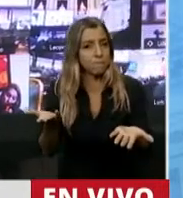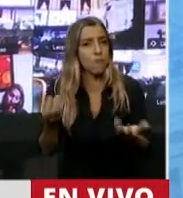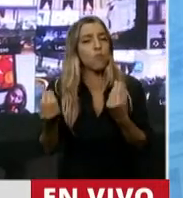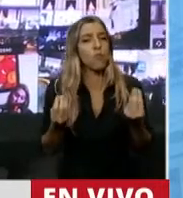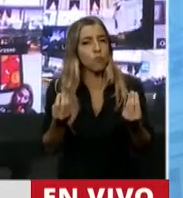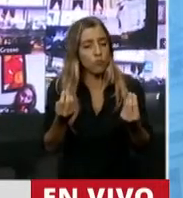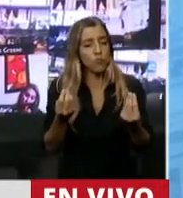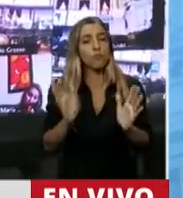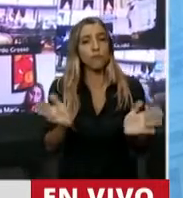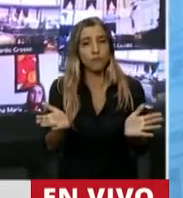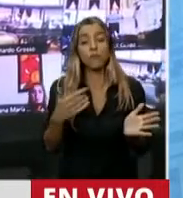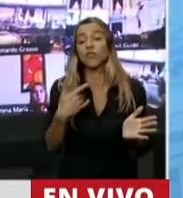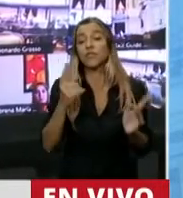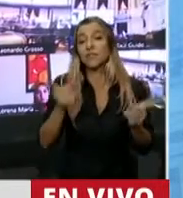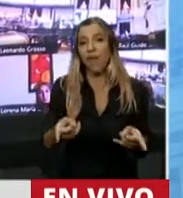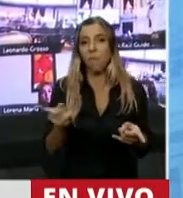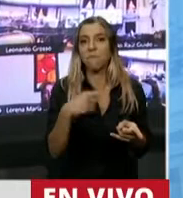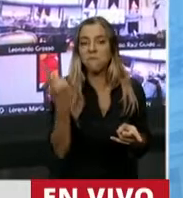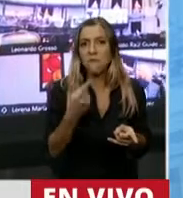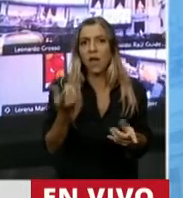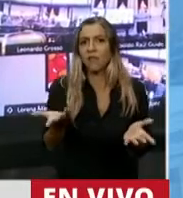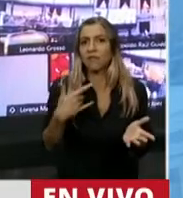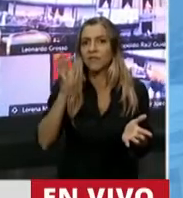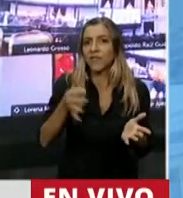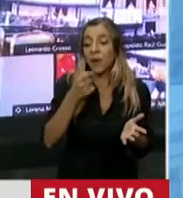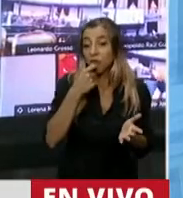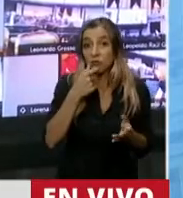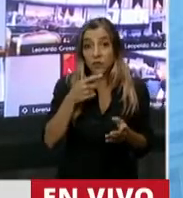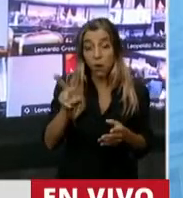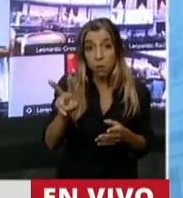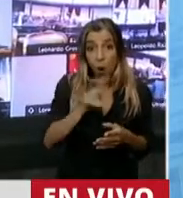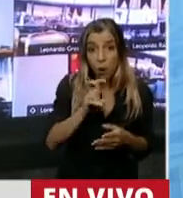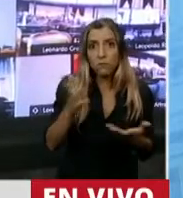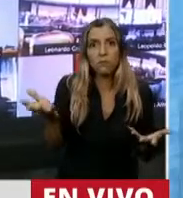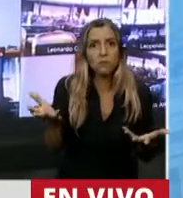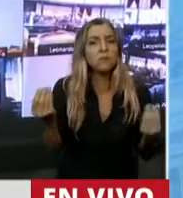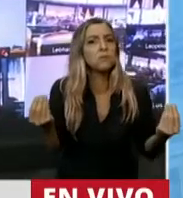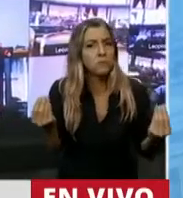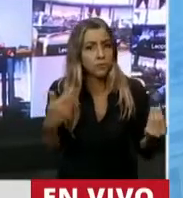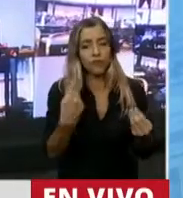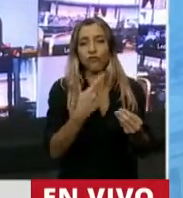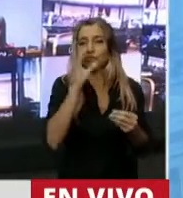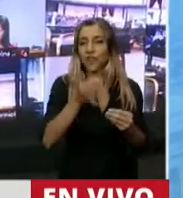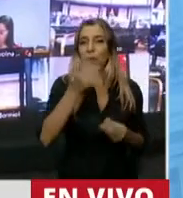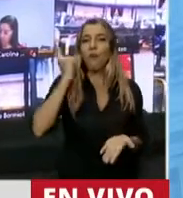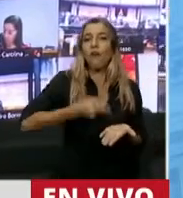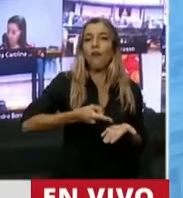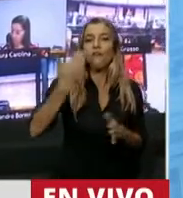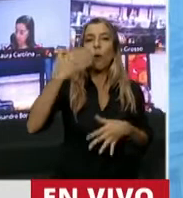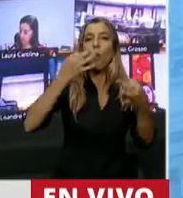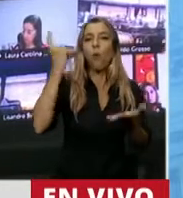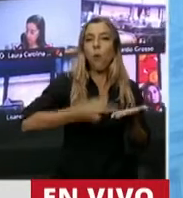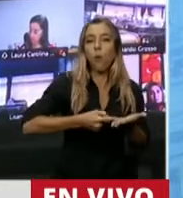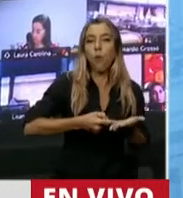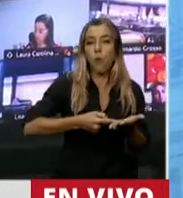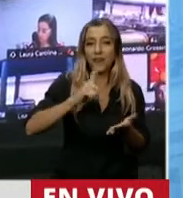Es confiscatorio, básicamente porque si uno toma como antecedente el fallo Candy, se considera confiscatorio